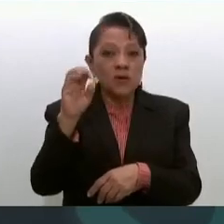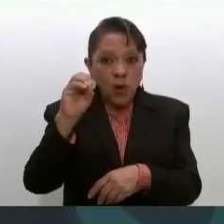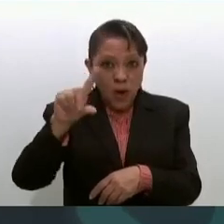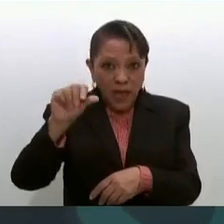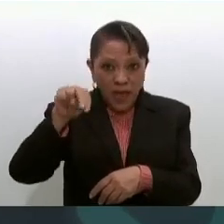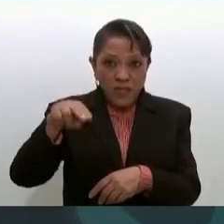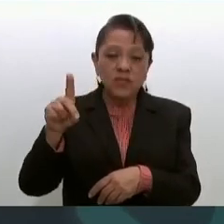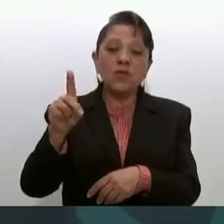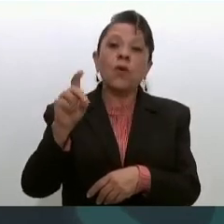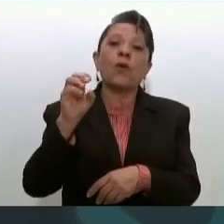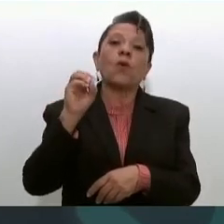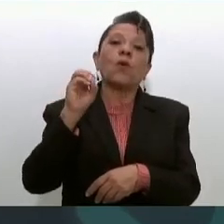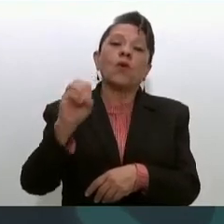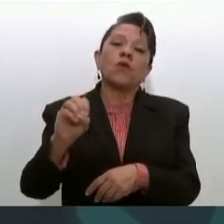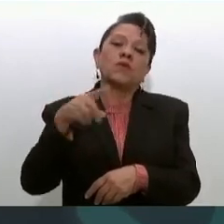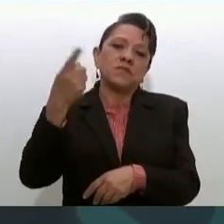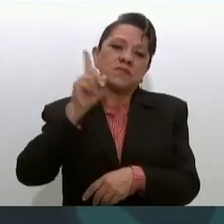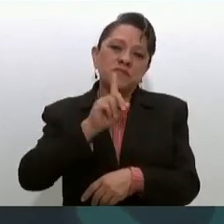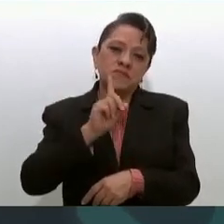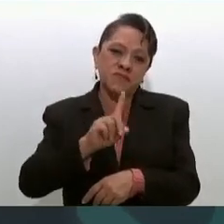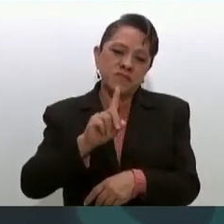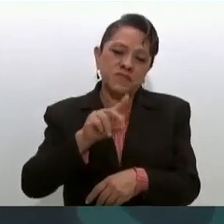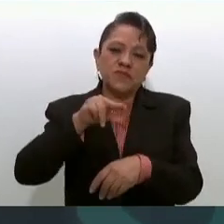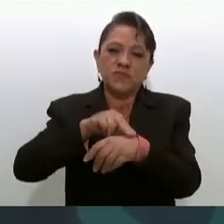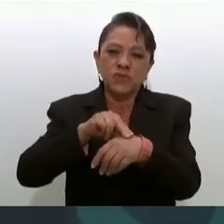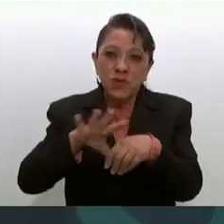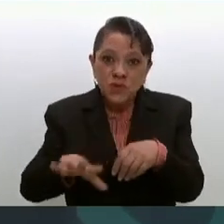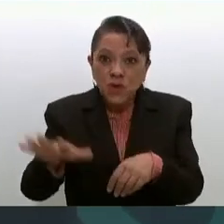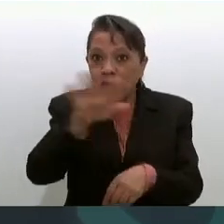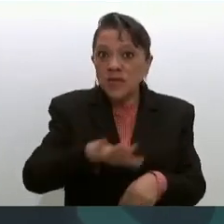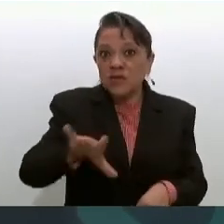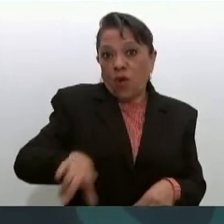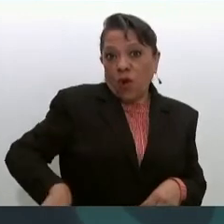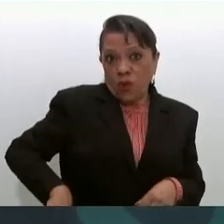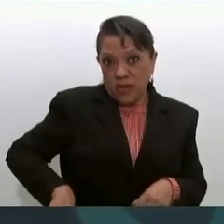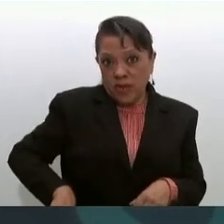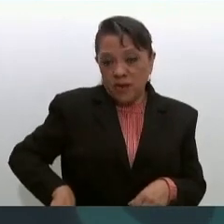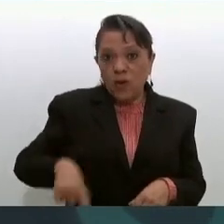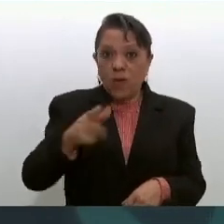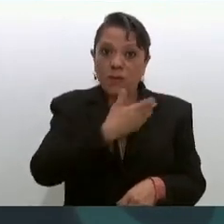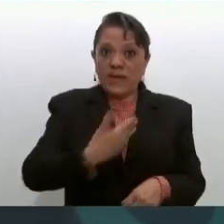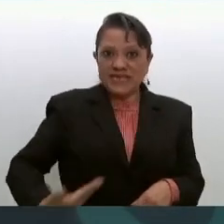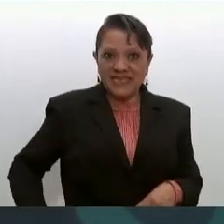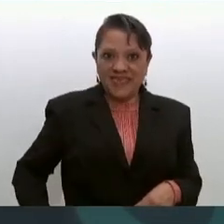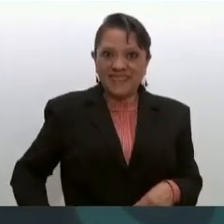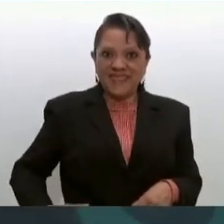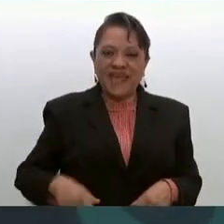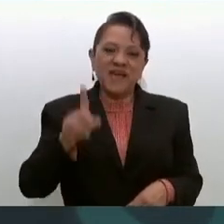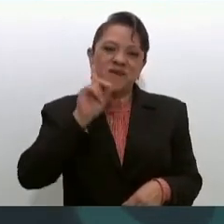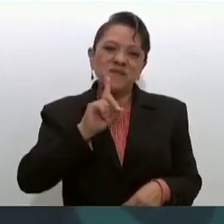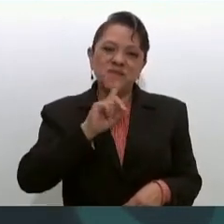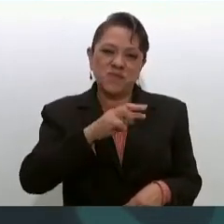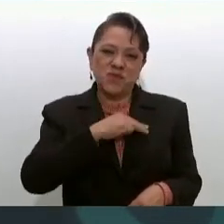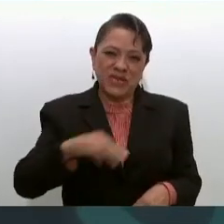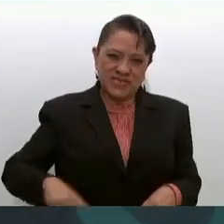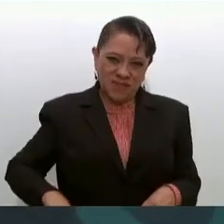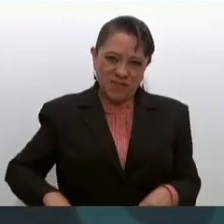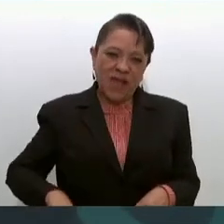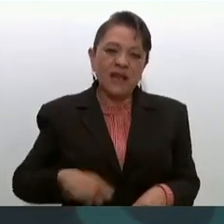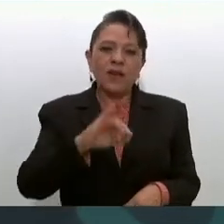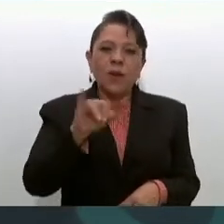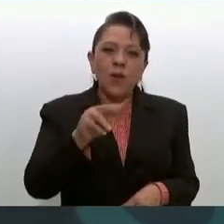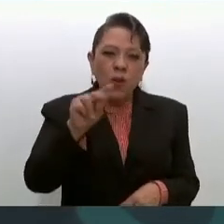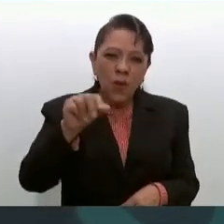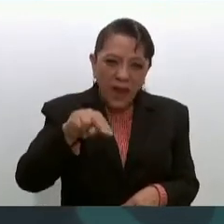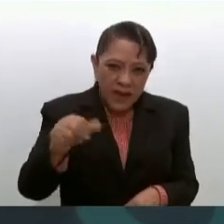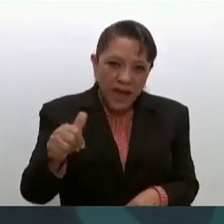Botton, a todos los funcionarios del gobierno del estado, a la presidenta municipal, Juana, doctor Cantú también, a todas y a todos, muchas gracias. Yo